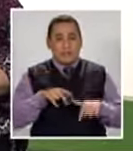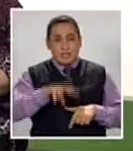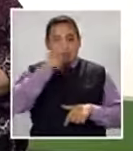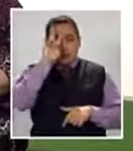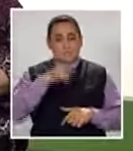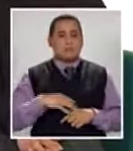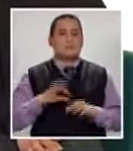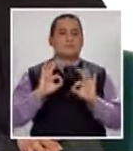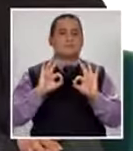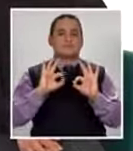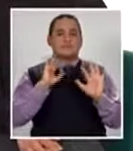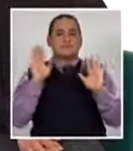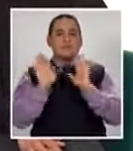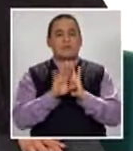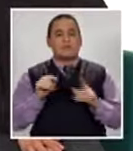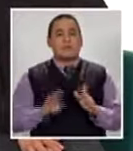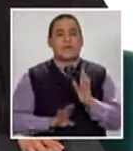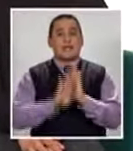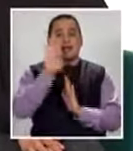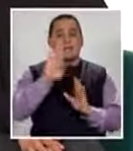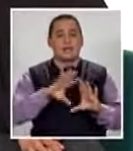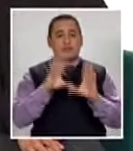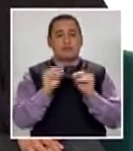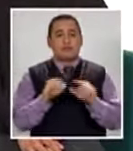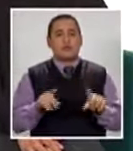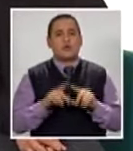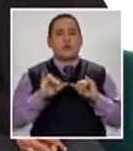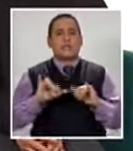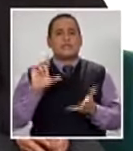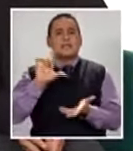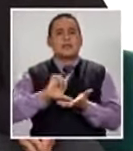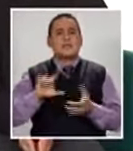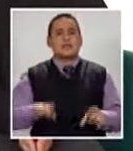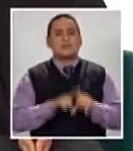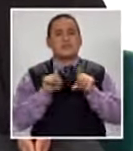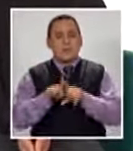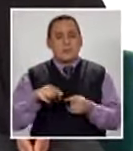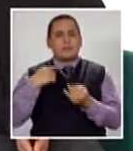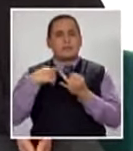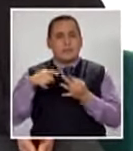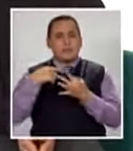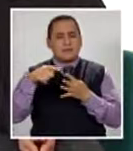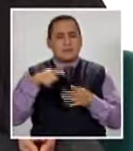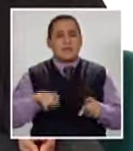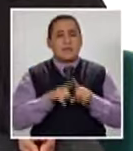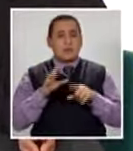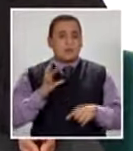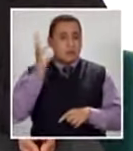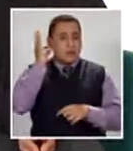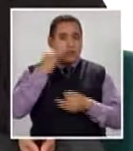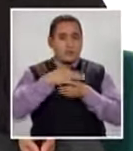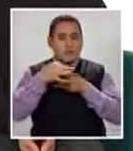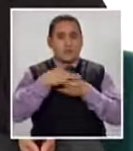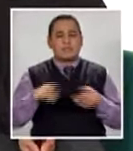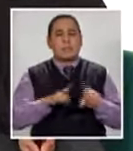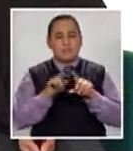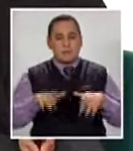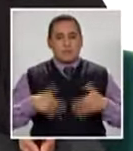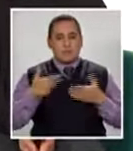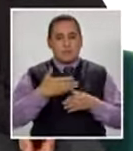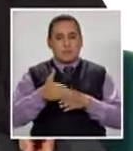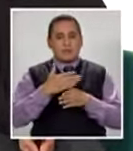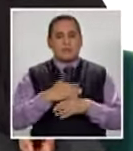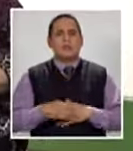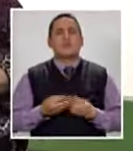país Exacto La idea también Es que crezca esta campaña Y no solo quede en Lima Sino descentralizarle Que también otras mujeres De otras regiones También puedan